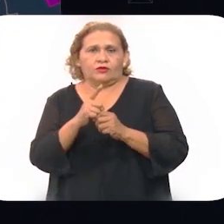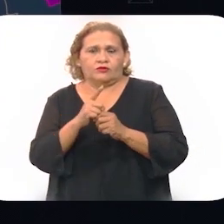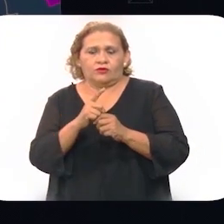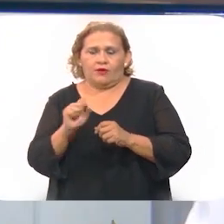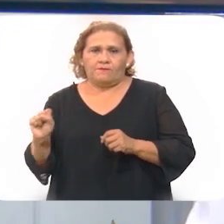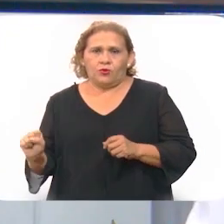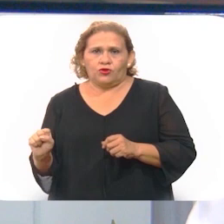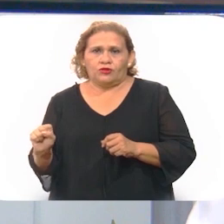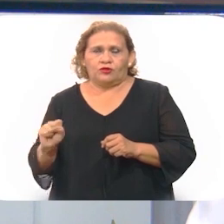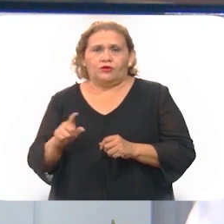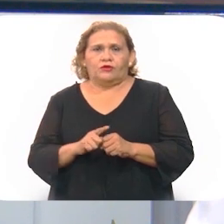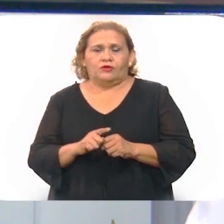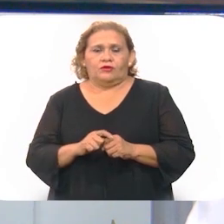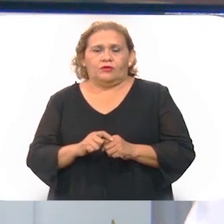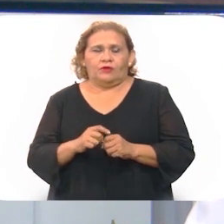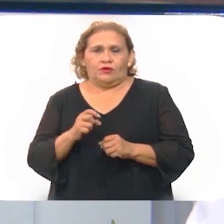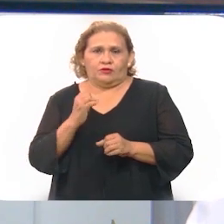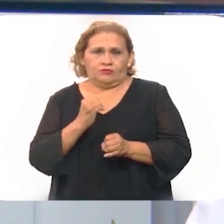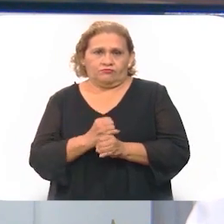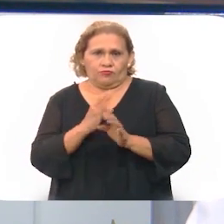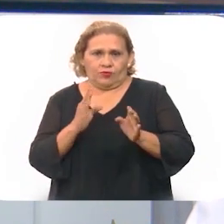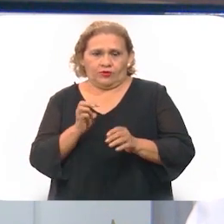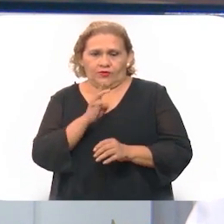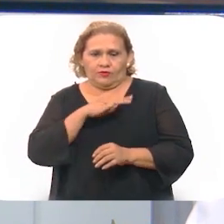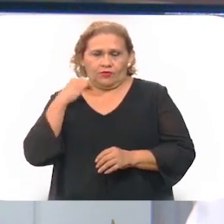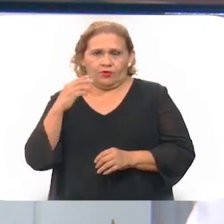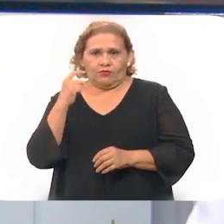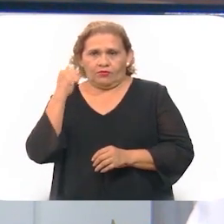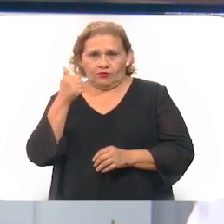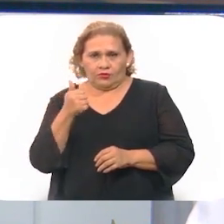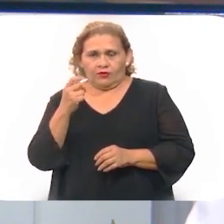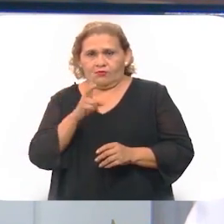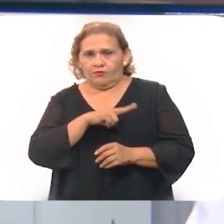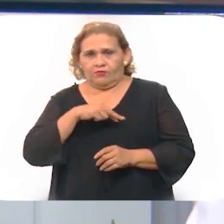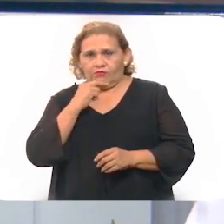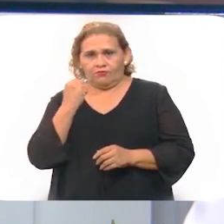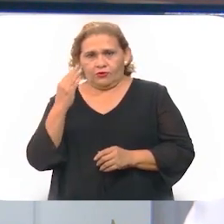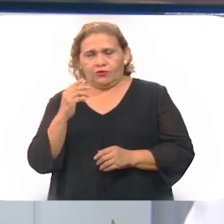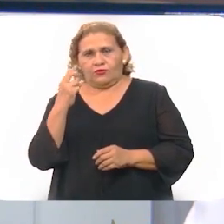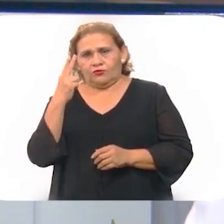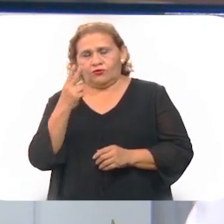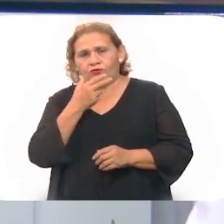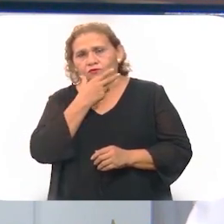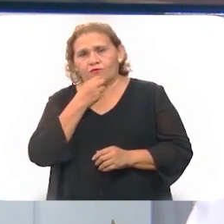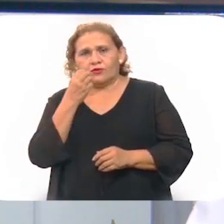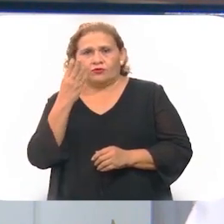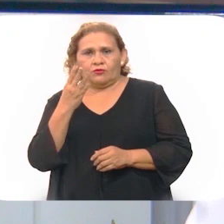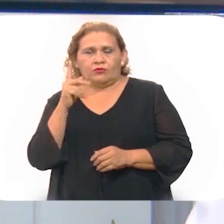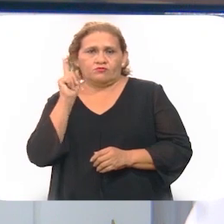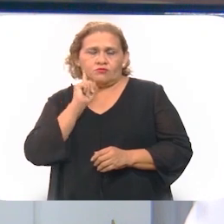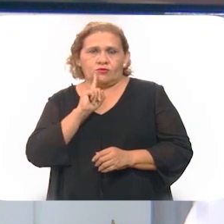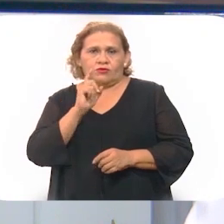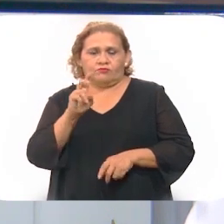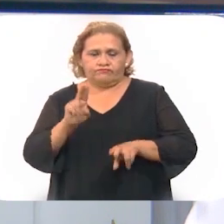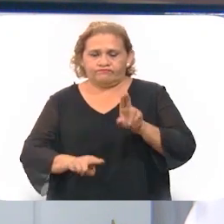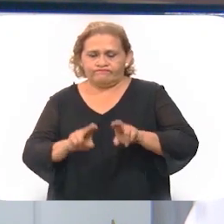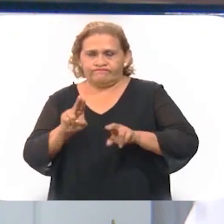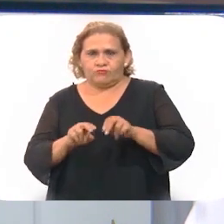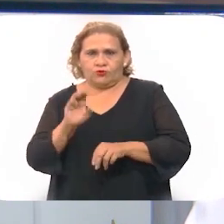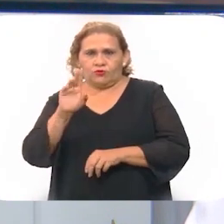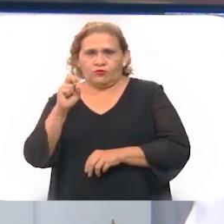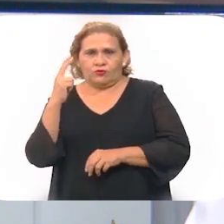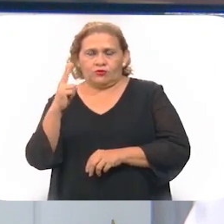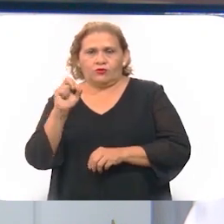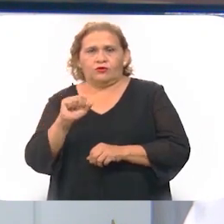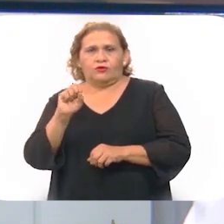la zona poniente. Lamentablemente en este parte médico informamos de 6 fallecimientos, se trata de 2 hombres y 4 mujeres, con un rango de edad de